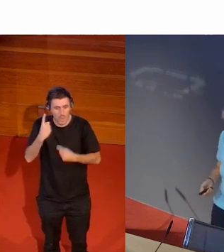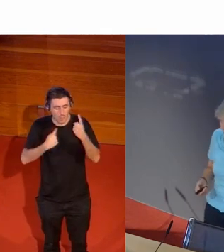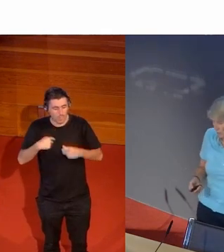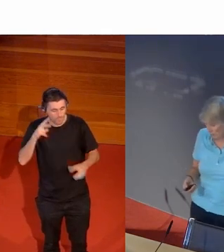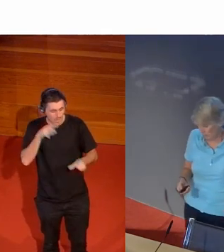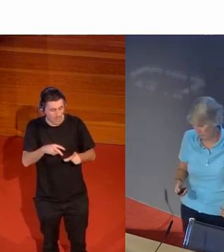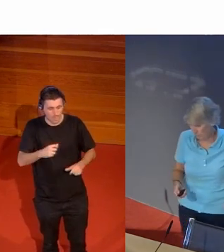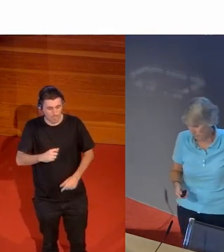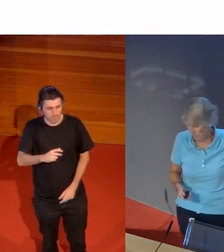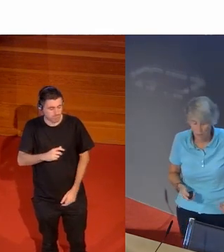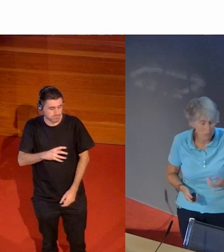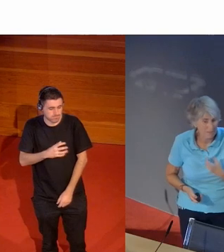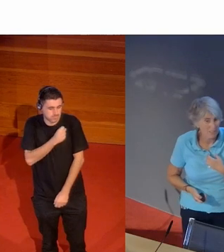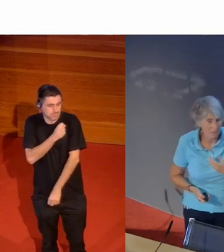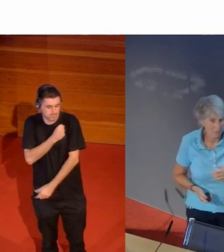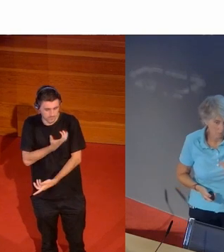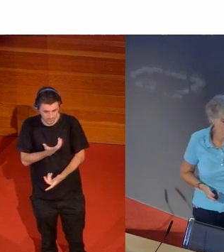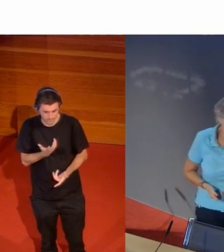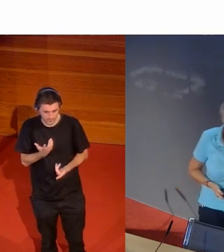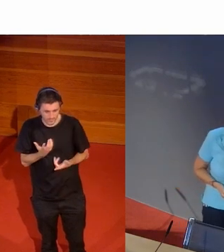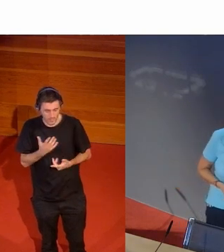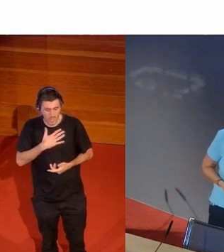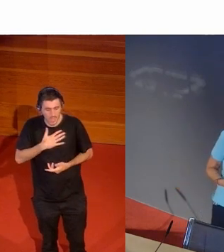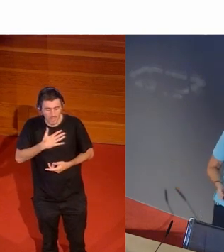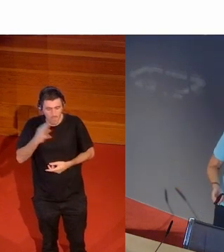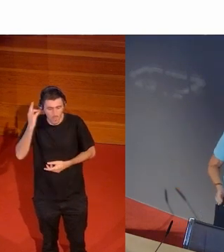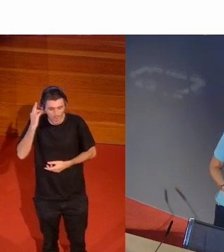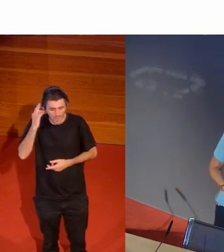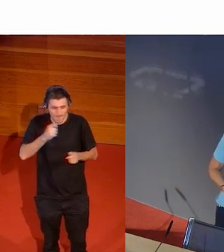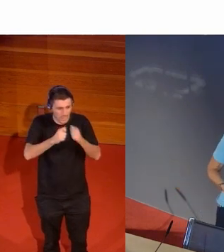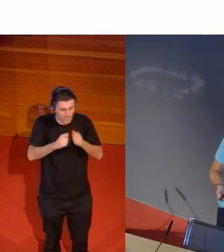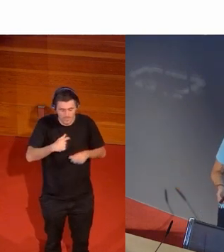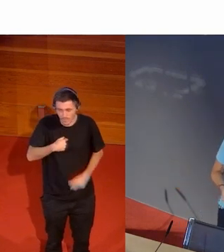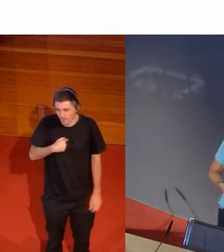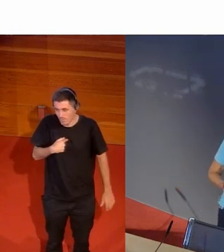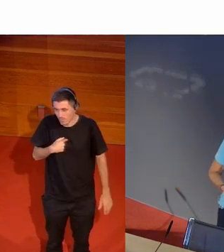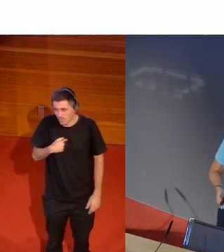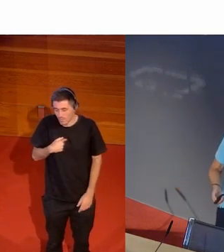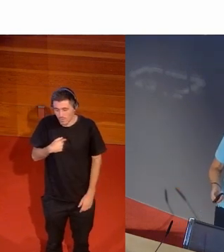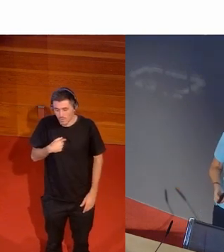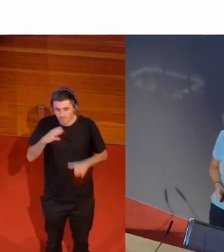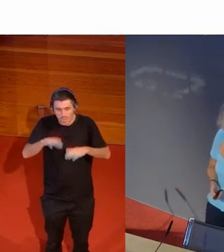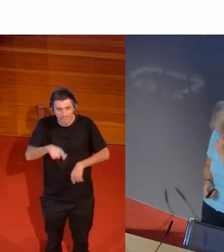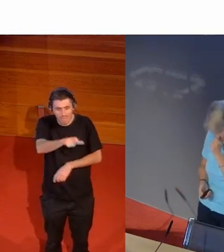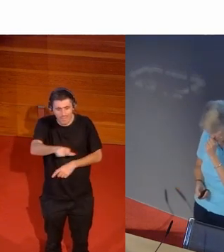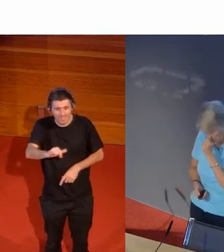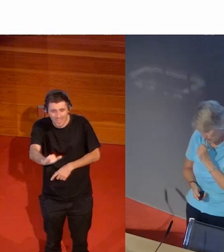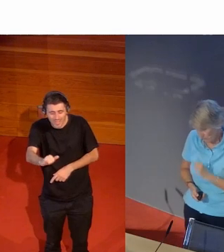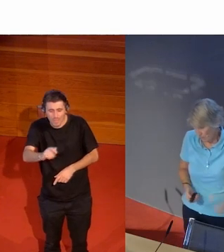cosas y a mí me indigna como mujer y como periodista que haya gente que todavía titule así